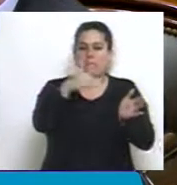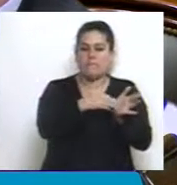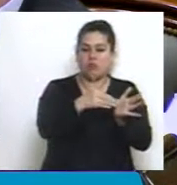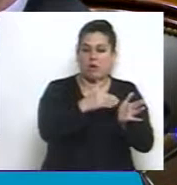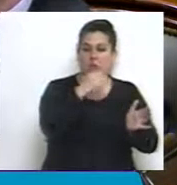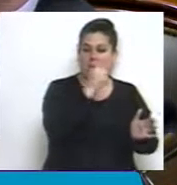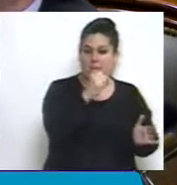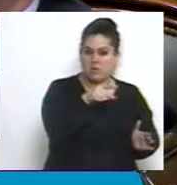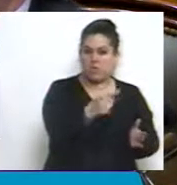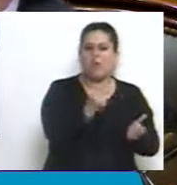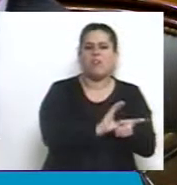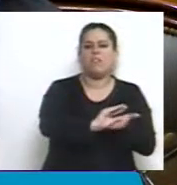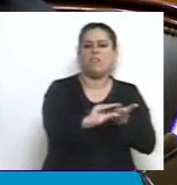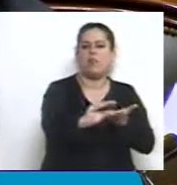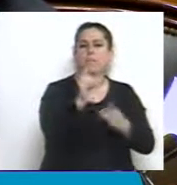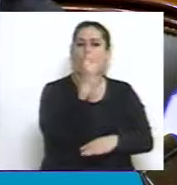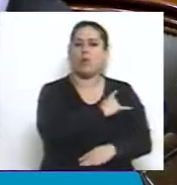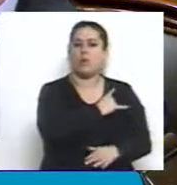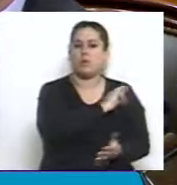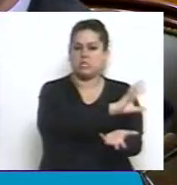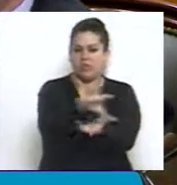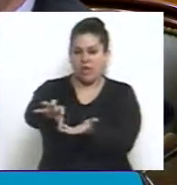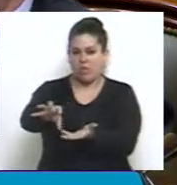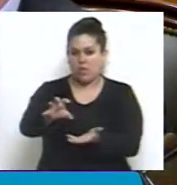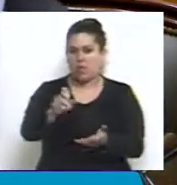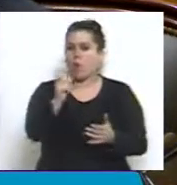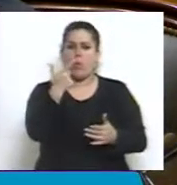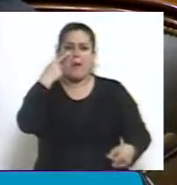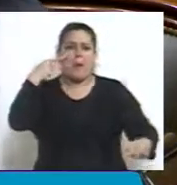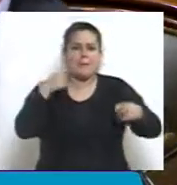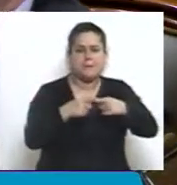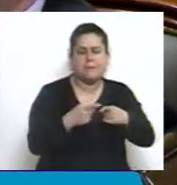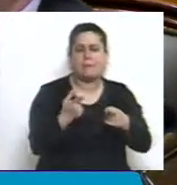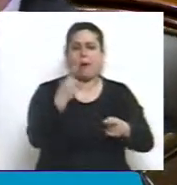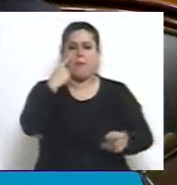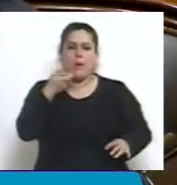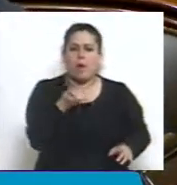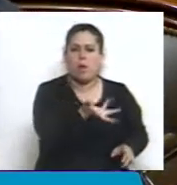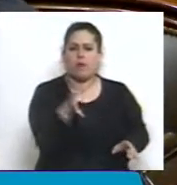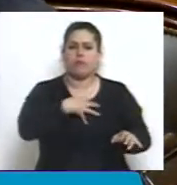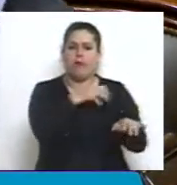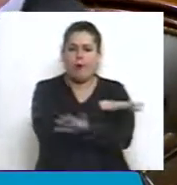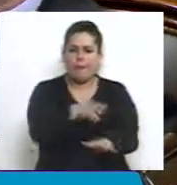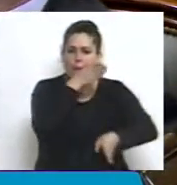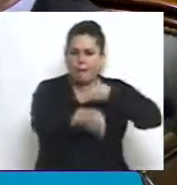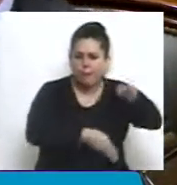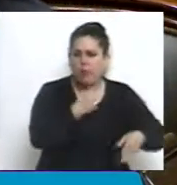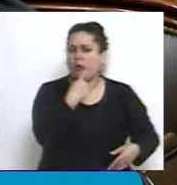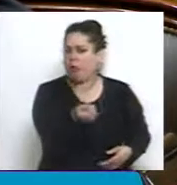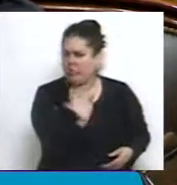asignar a las universidades discrecionalmente, sin parámetros objetivos, de cantidad de alumnos, de